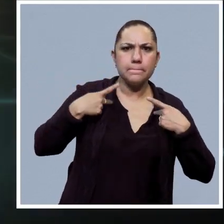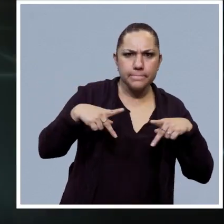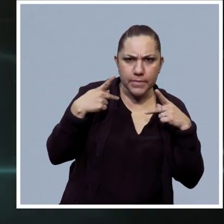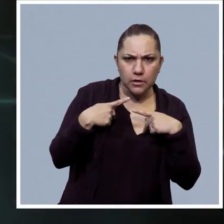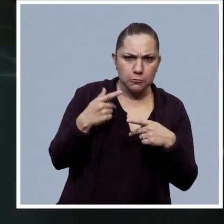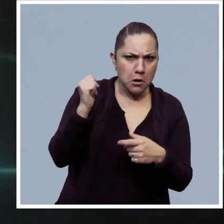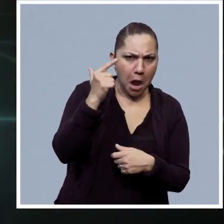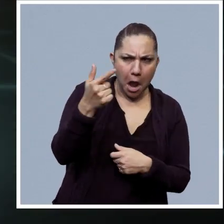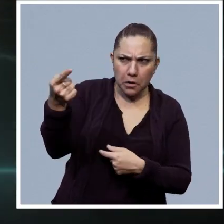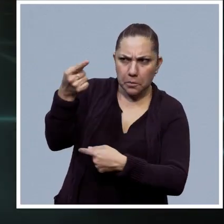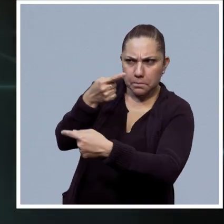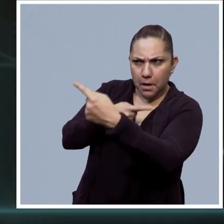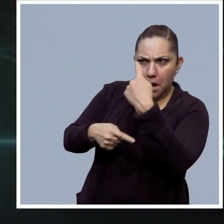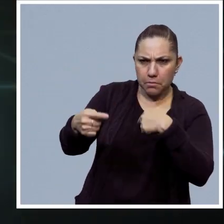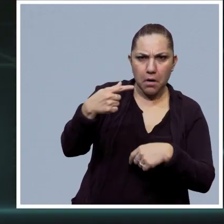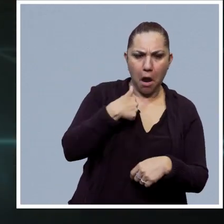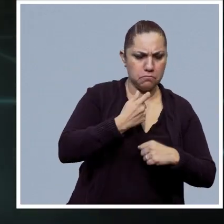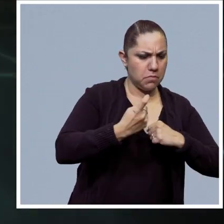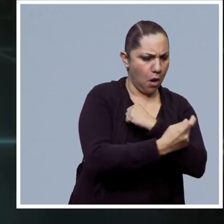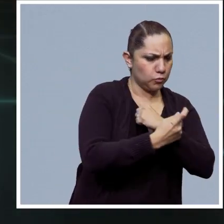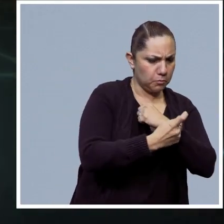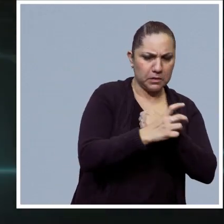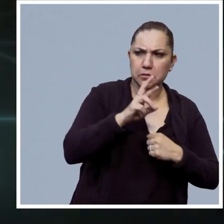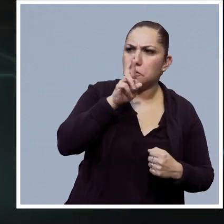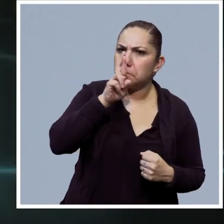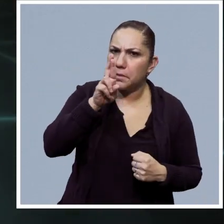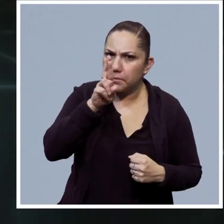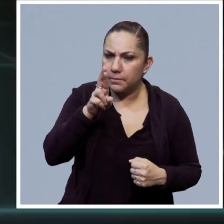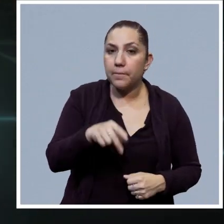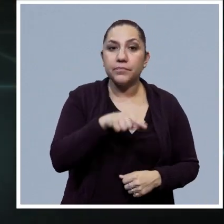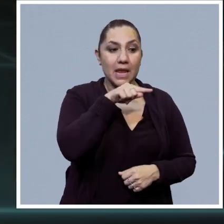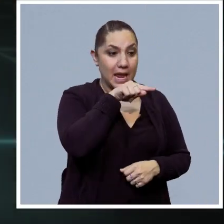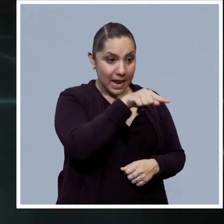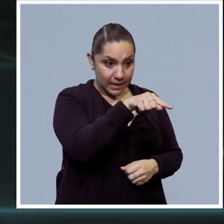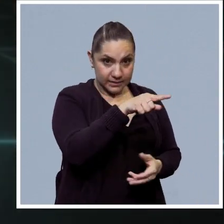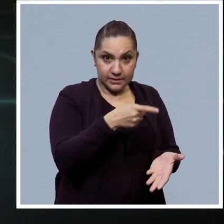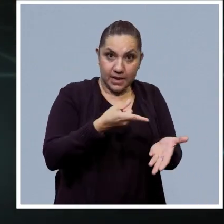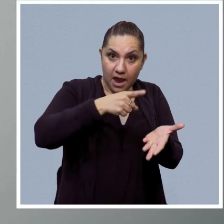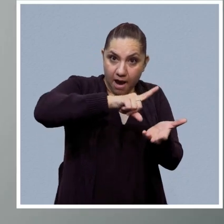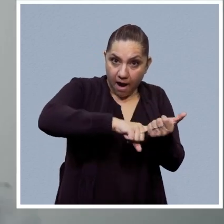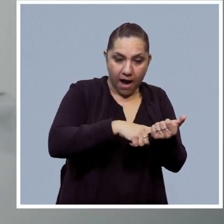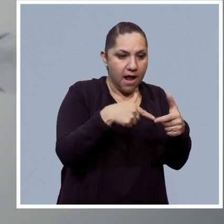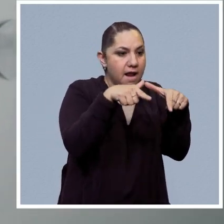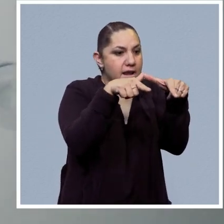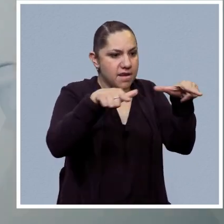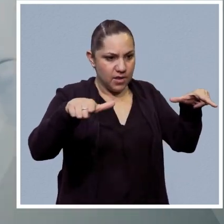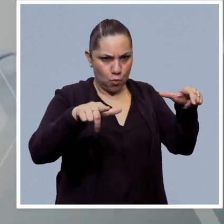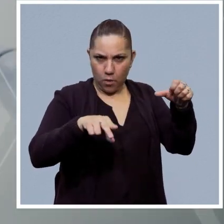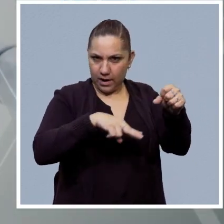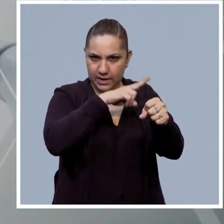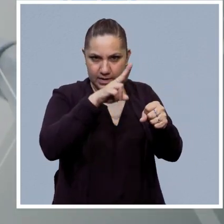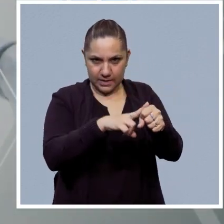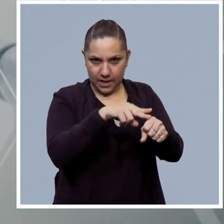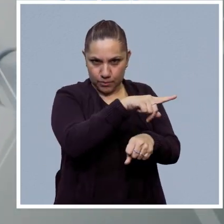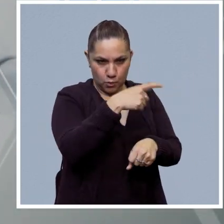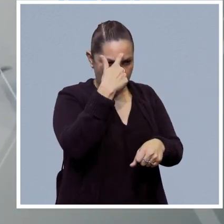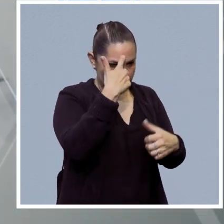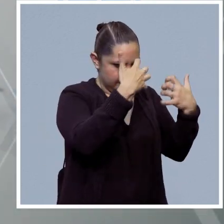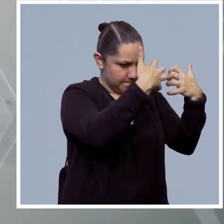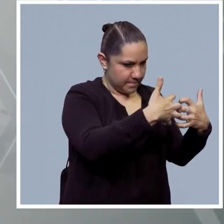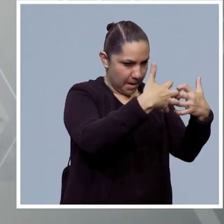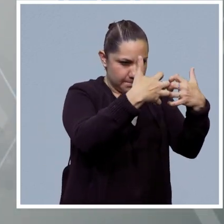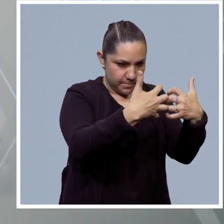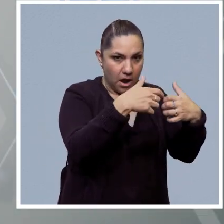para mantener conversaciones textuales con los usuarios de forma automatizada. El funcionamiento de GPT chat se basa en técnicas de